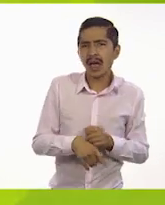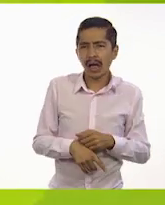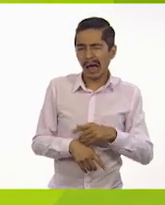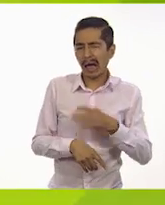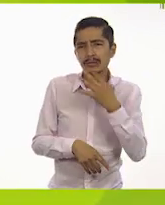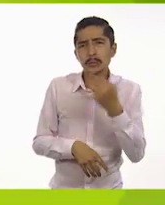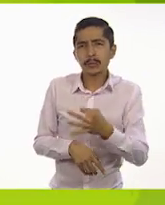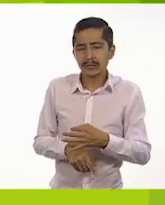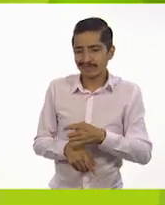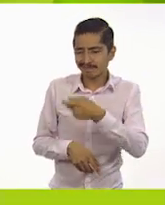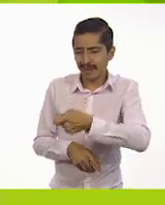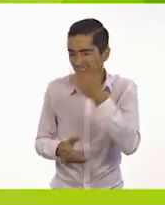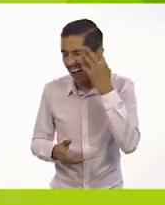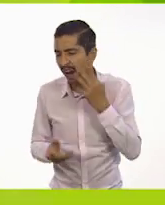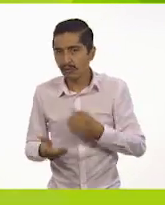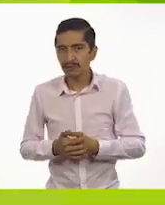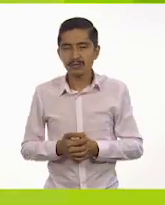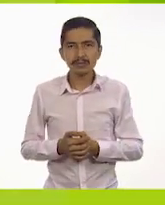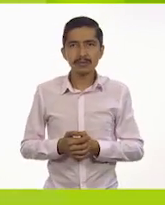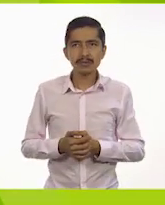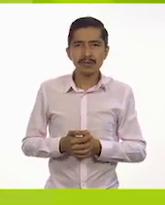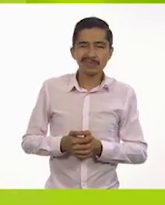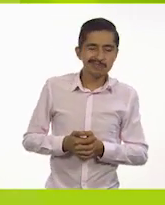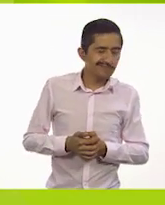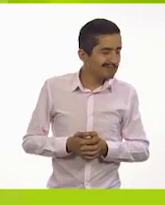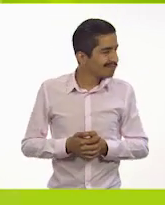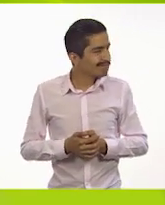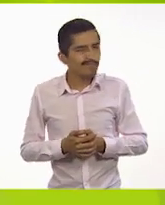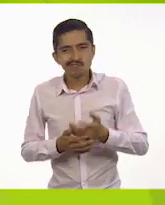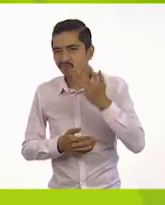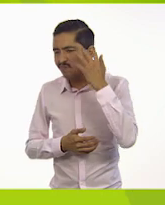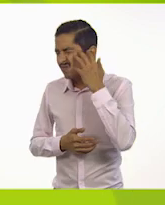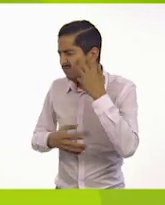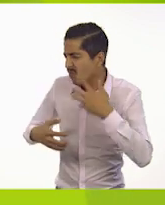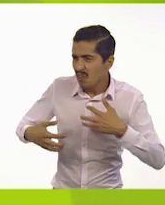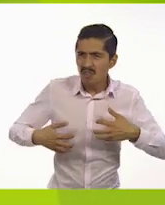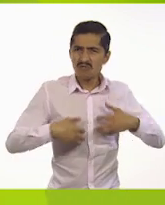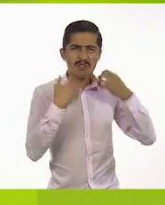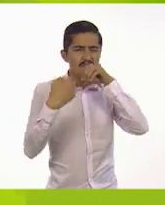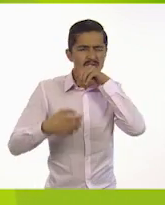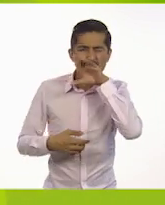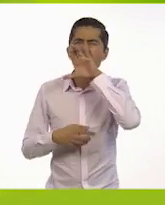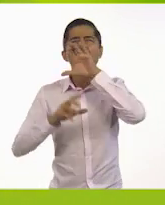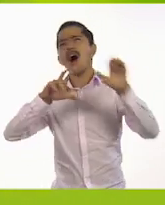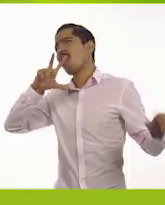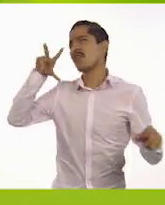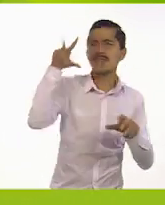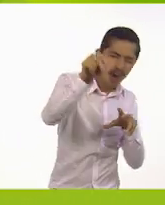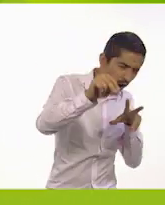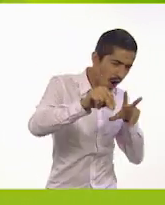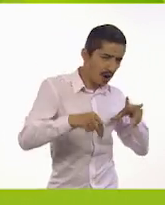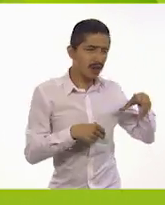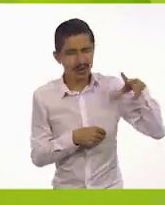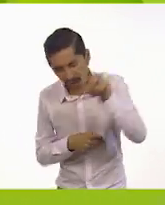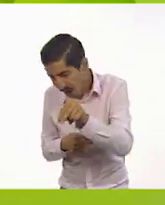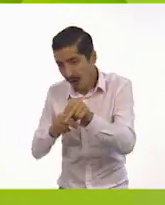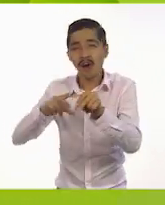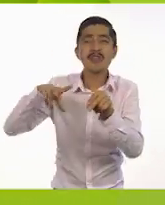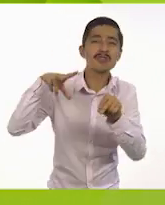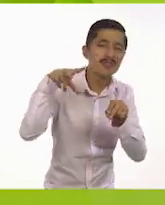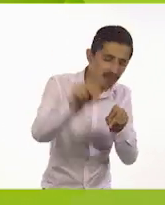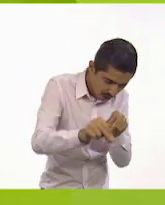Saluda. León. Ya era suficiente. No, rubió el león. No, no y